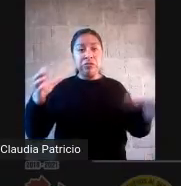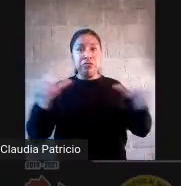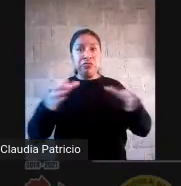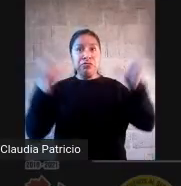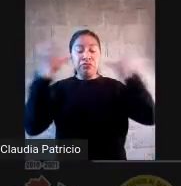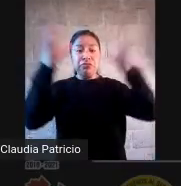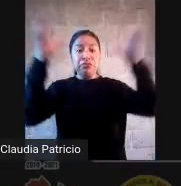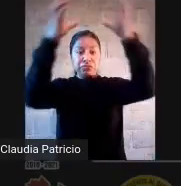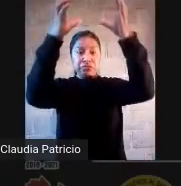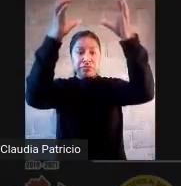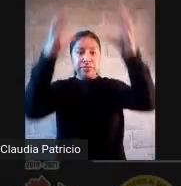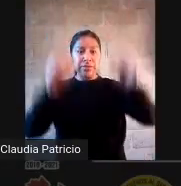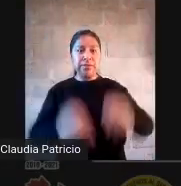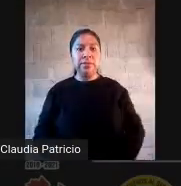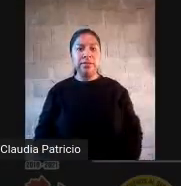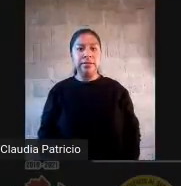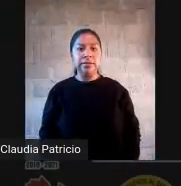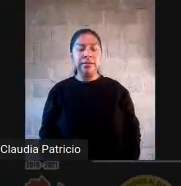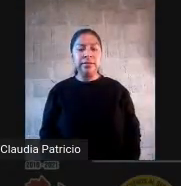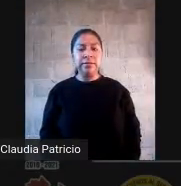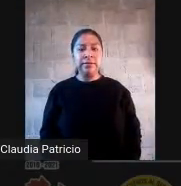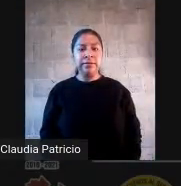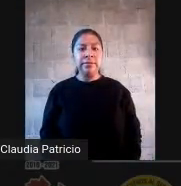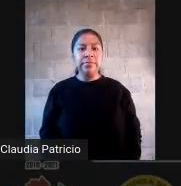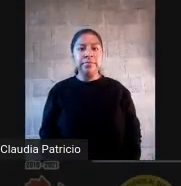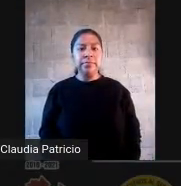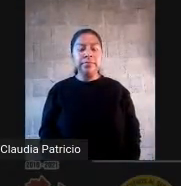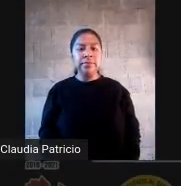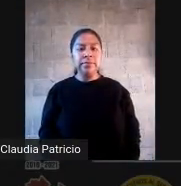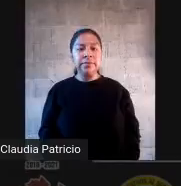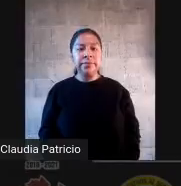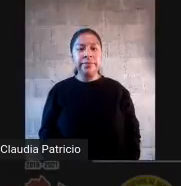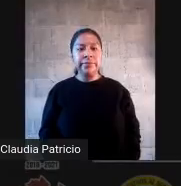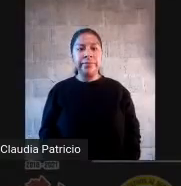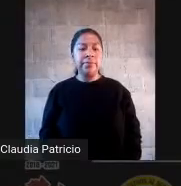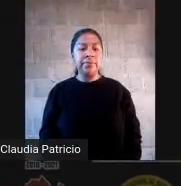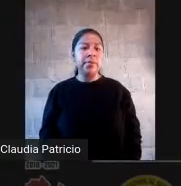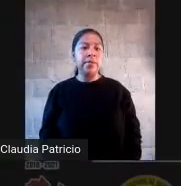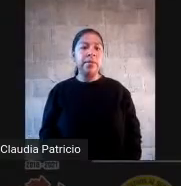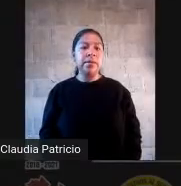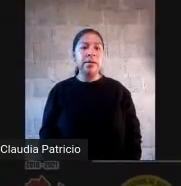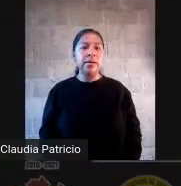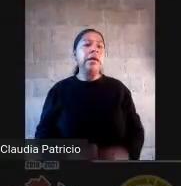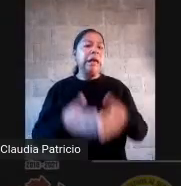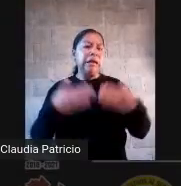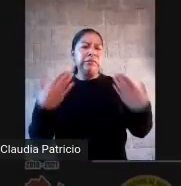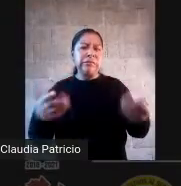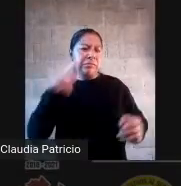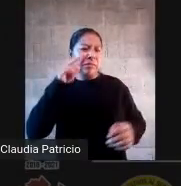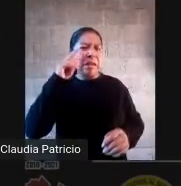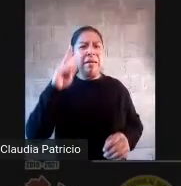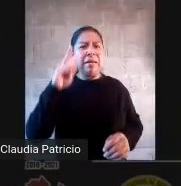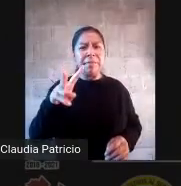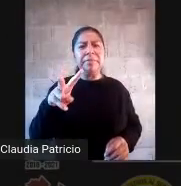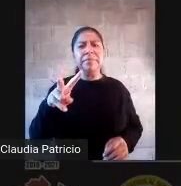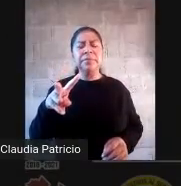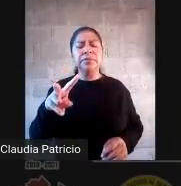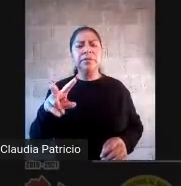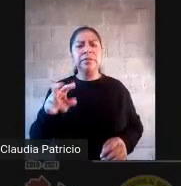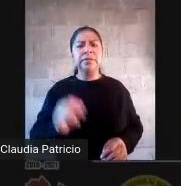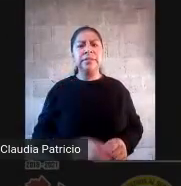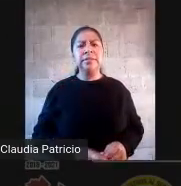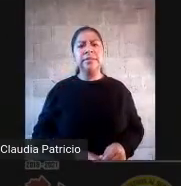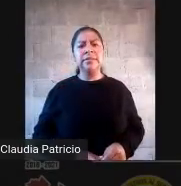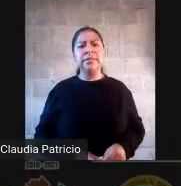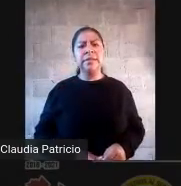que es evaluación formativa. Y ahorita vamos a ver que no, vamos a ver que instrumentos y